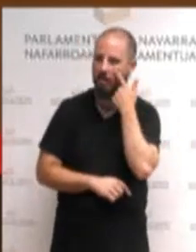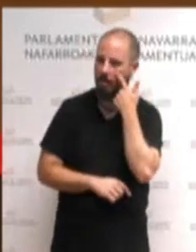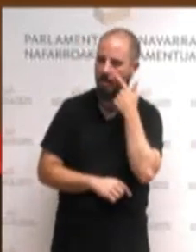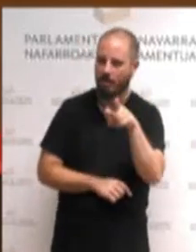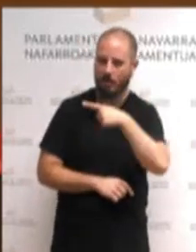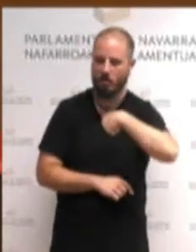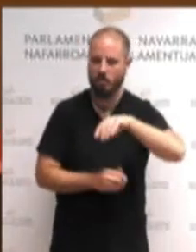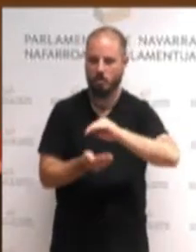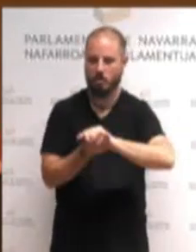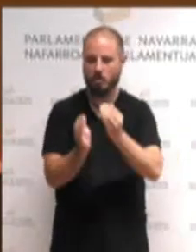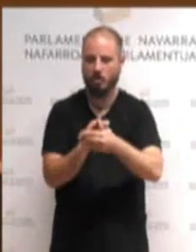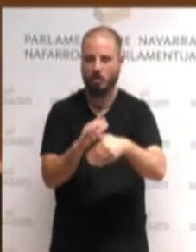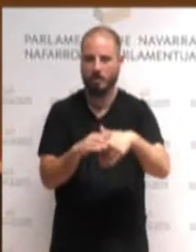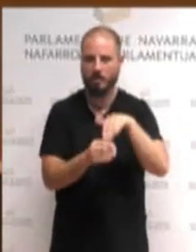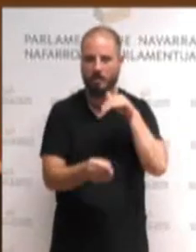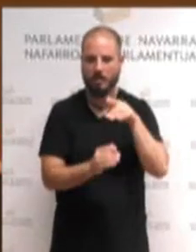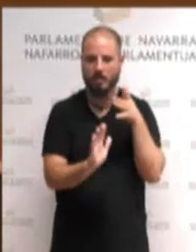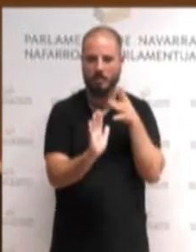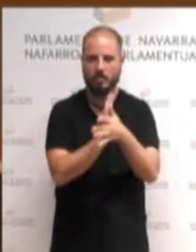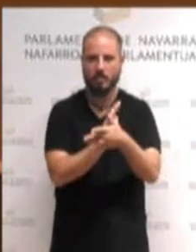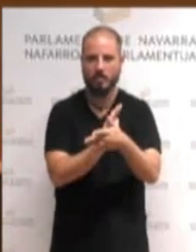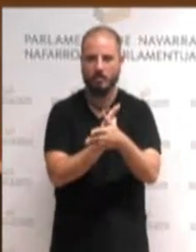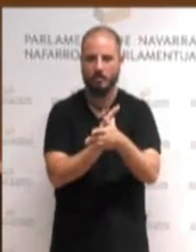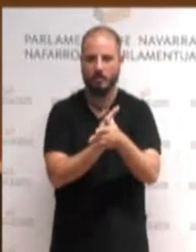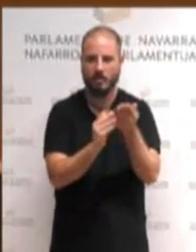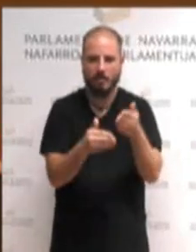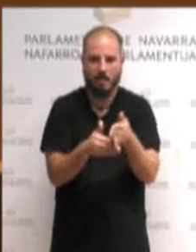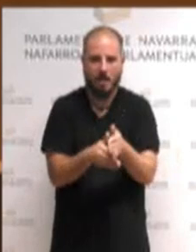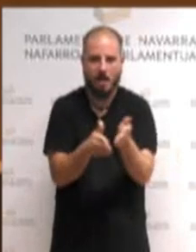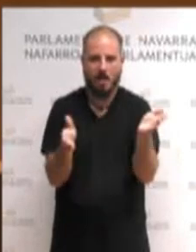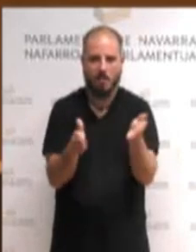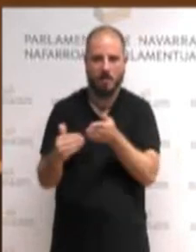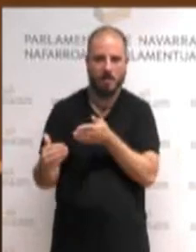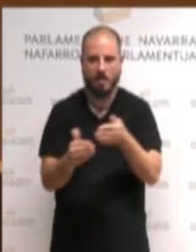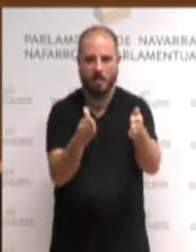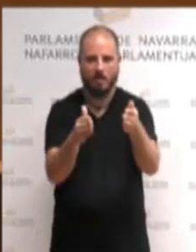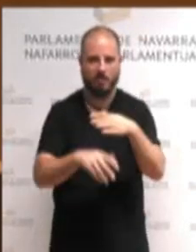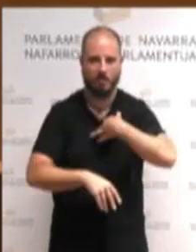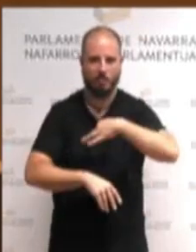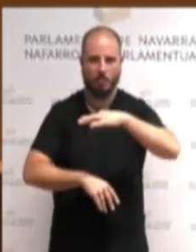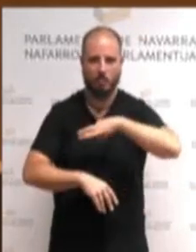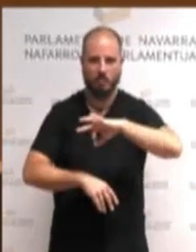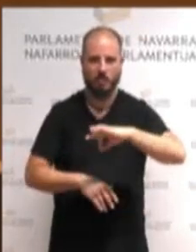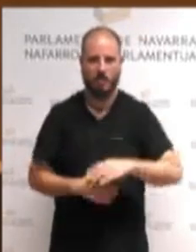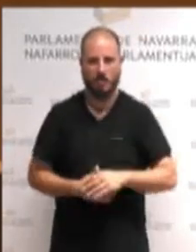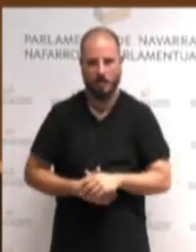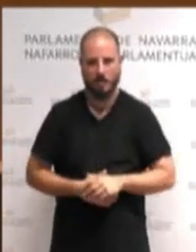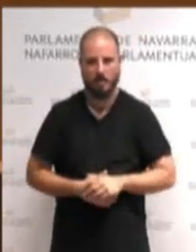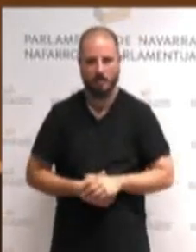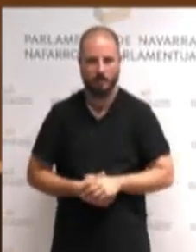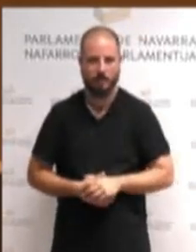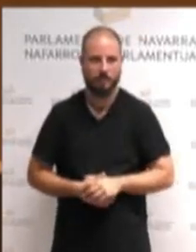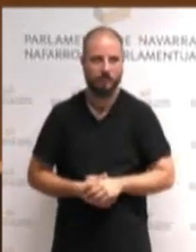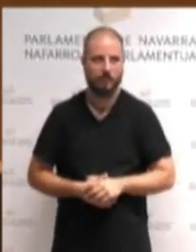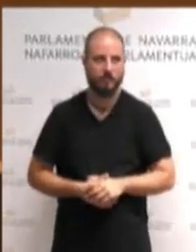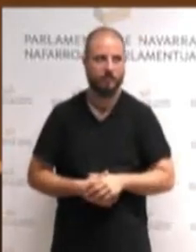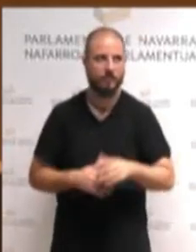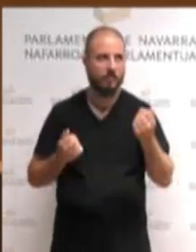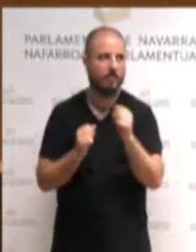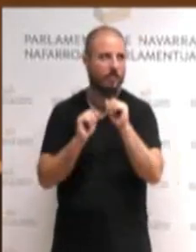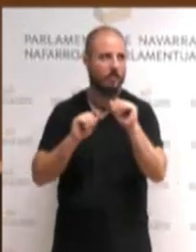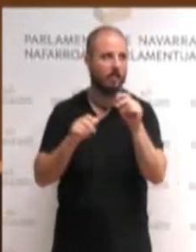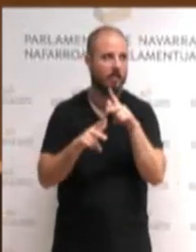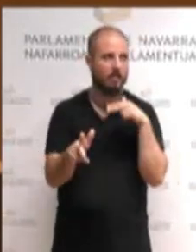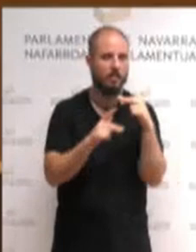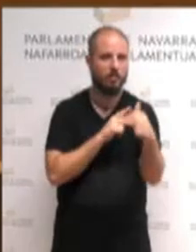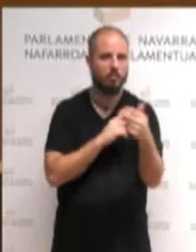Pentsatu nahi dut, euskaraz abestu arren, nafarroako musika talde garrantzitsunetariko izan den